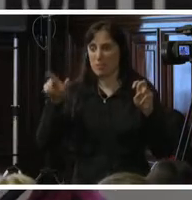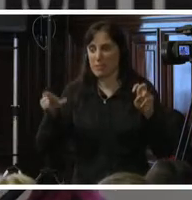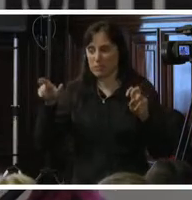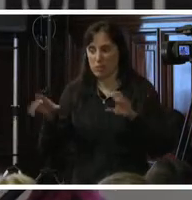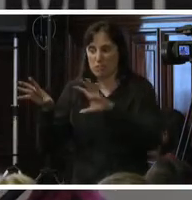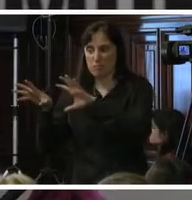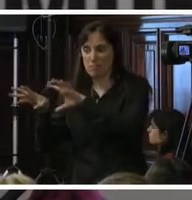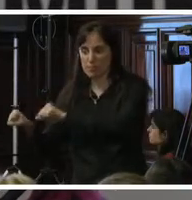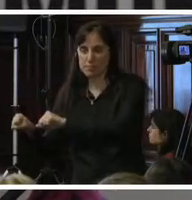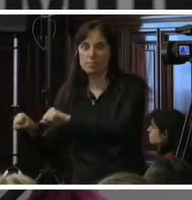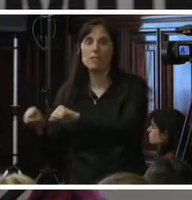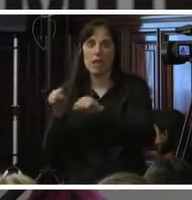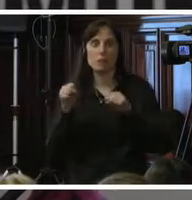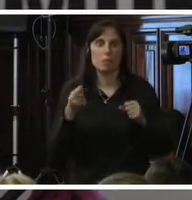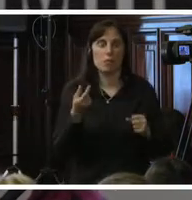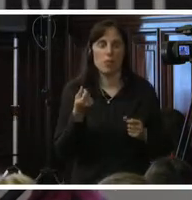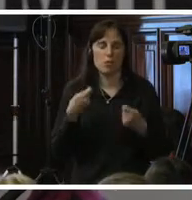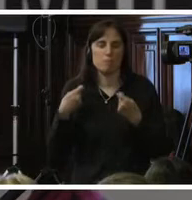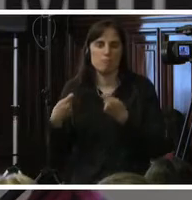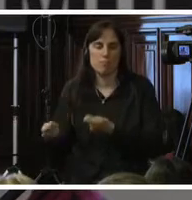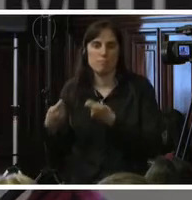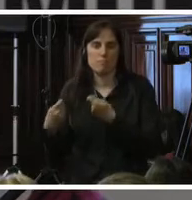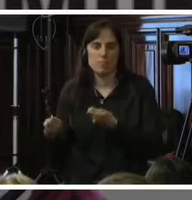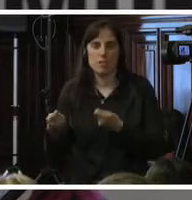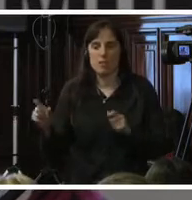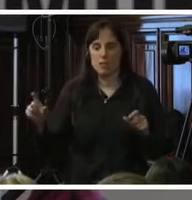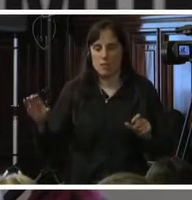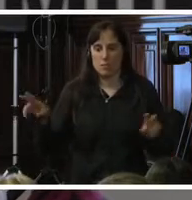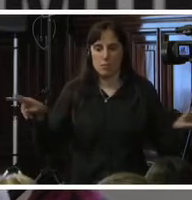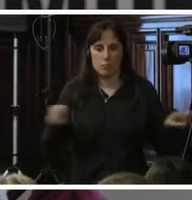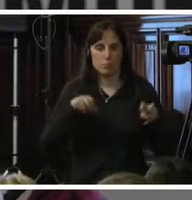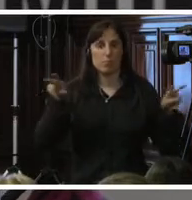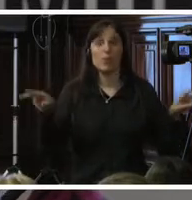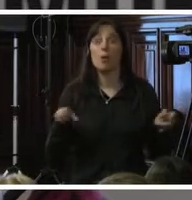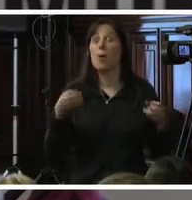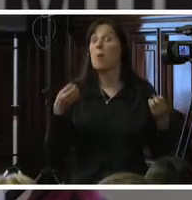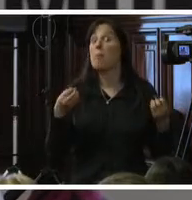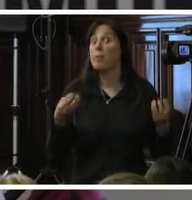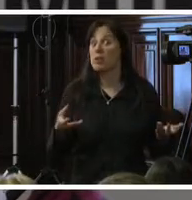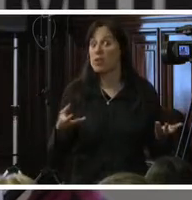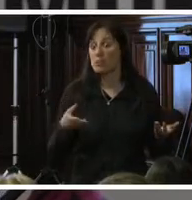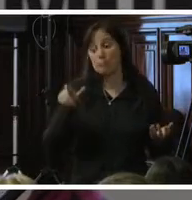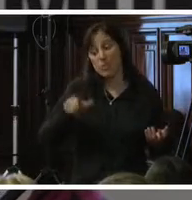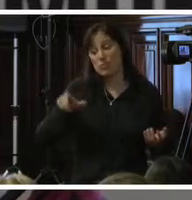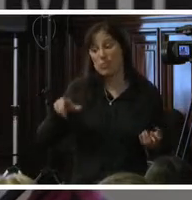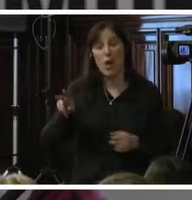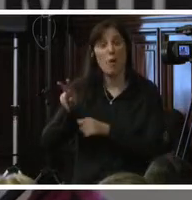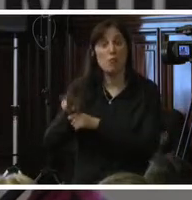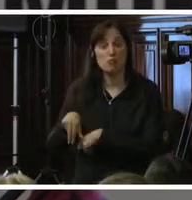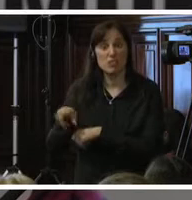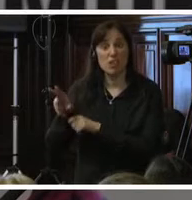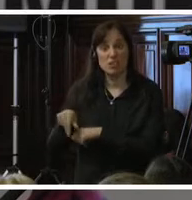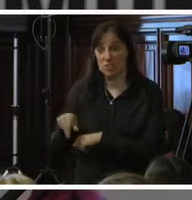es que existe una oferta continua y permanente de